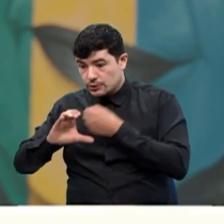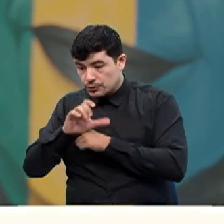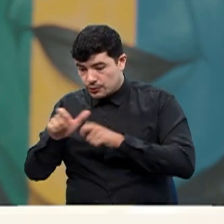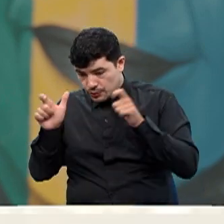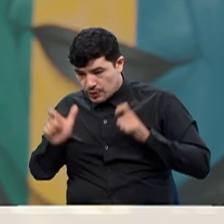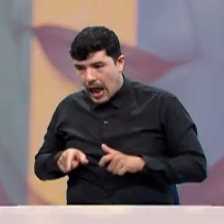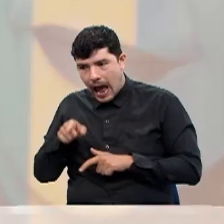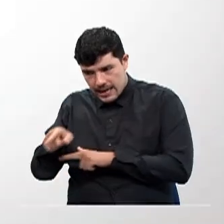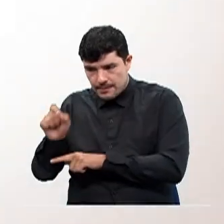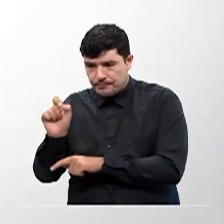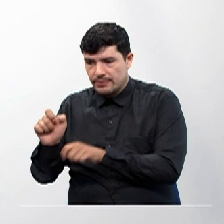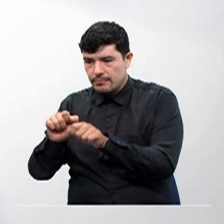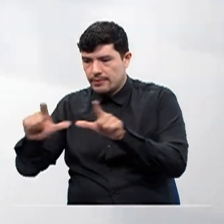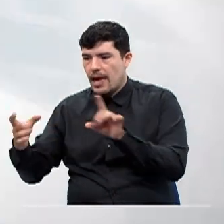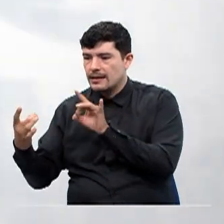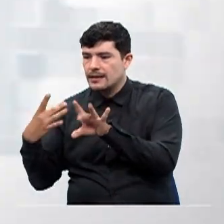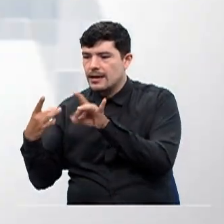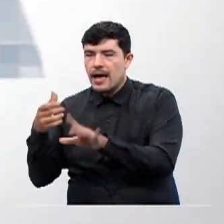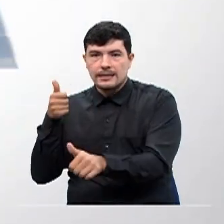asesor en línea.